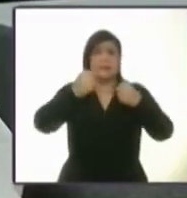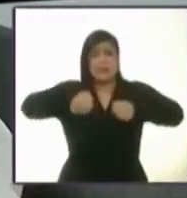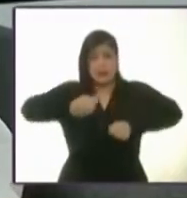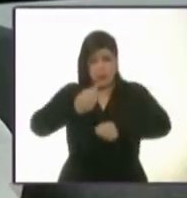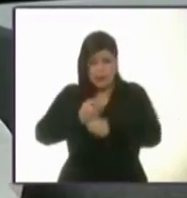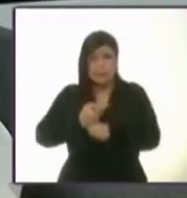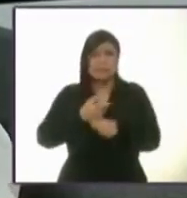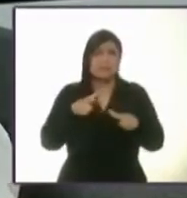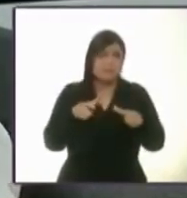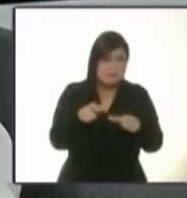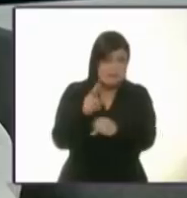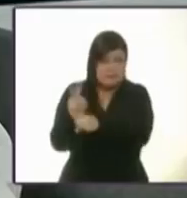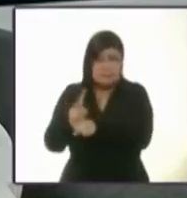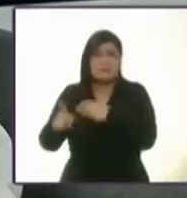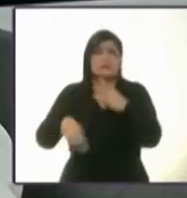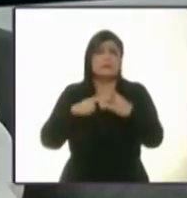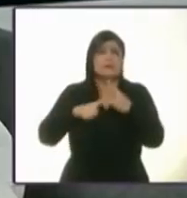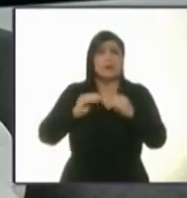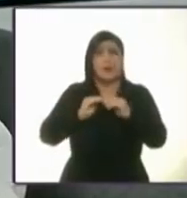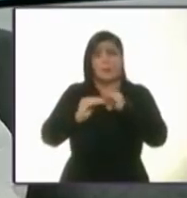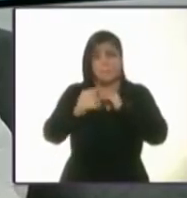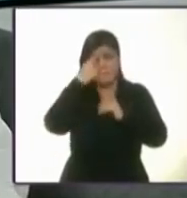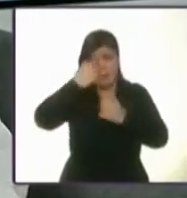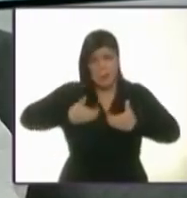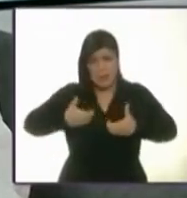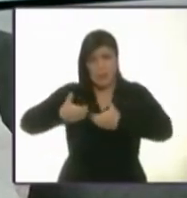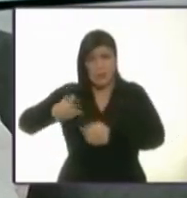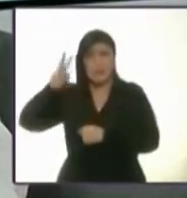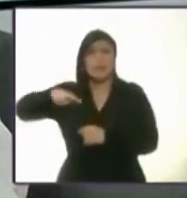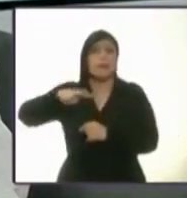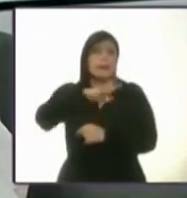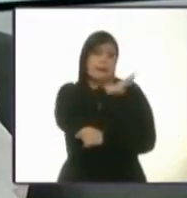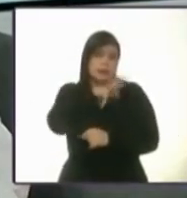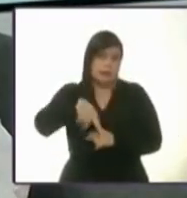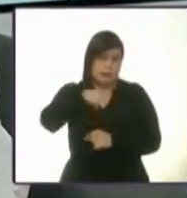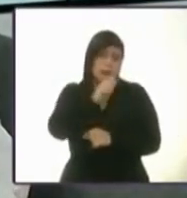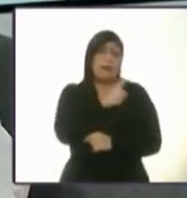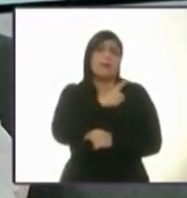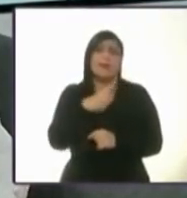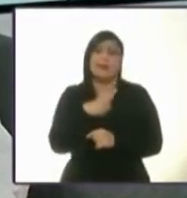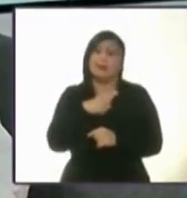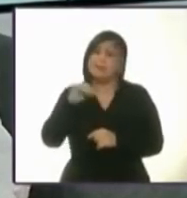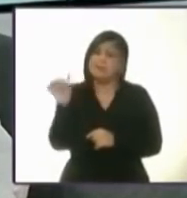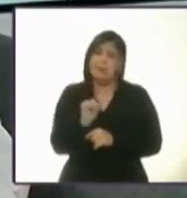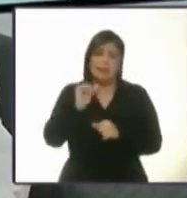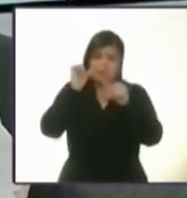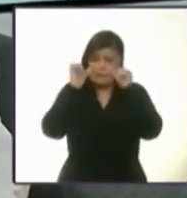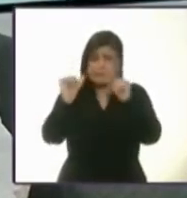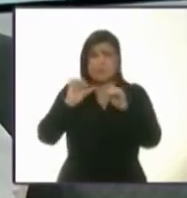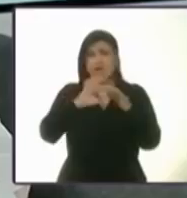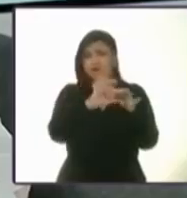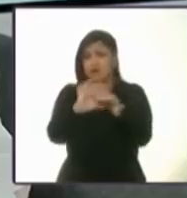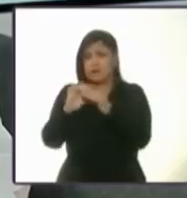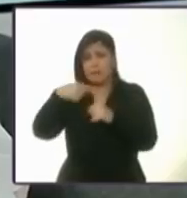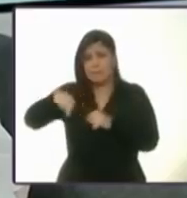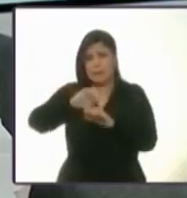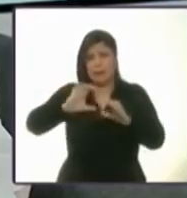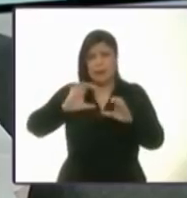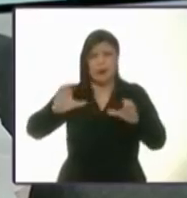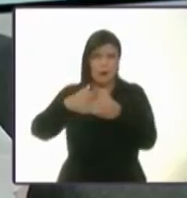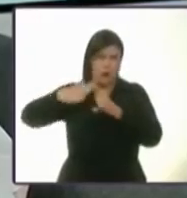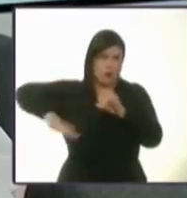de las banquetas, los temas de la infraestructura en general, tienen que ser atendidos de manera unitaria por la comunidad.